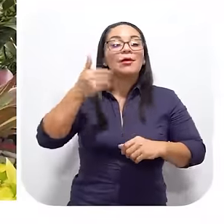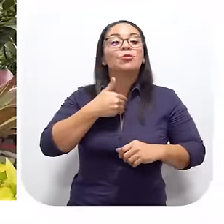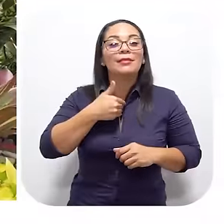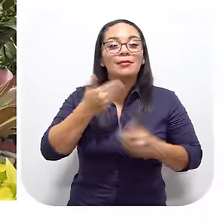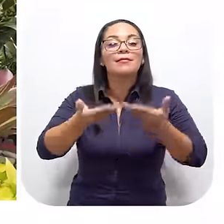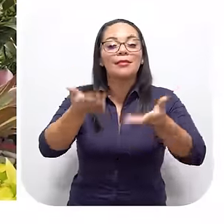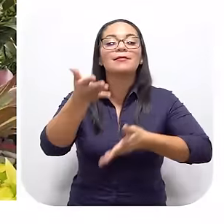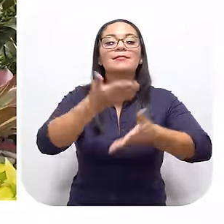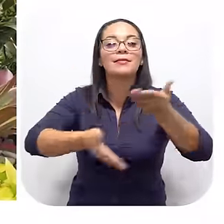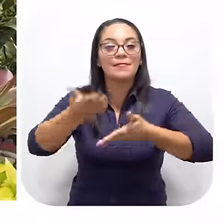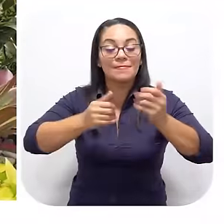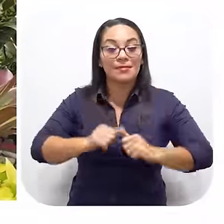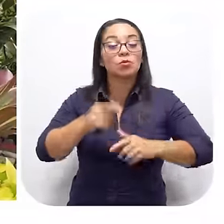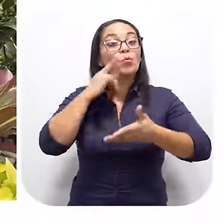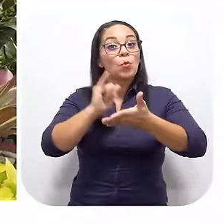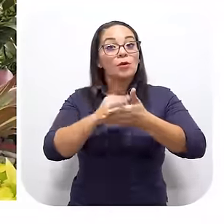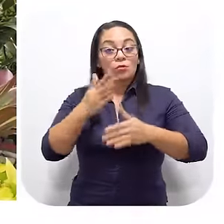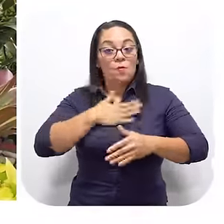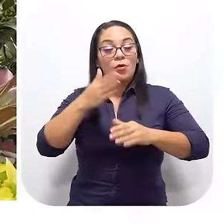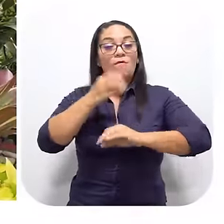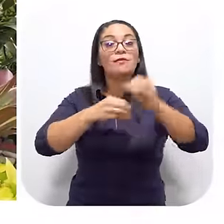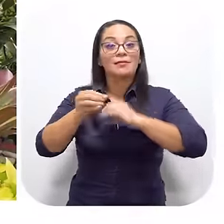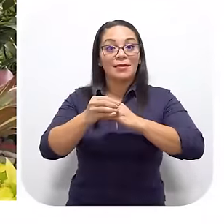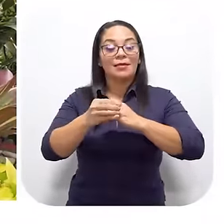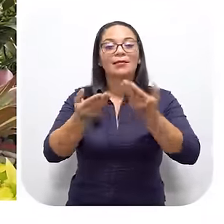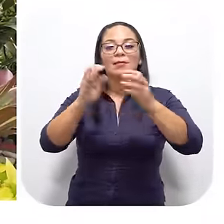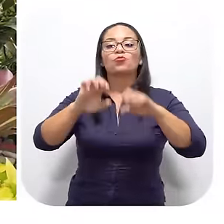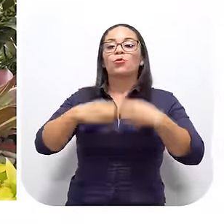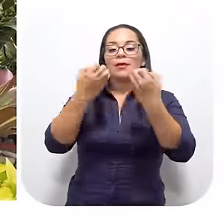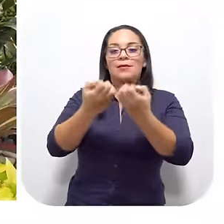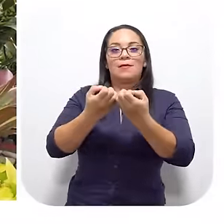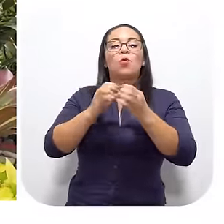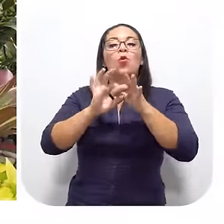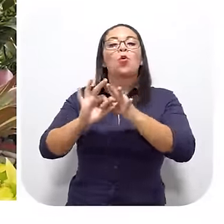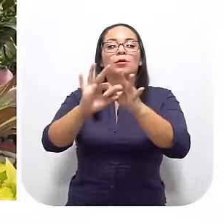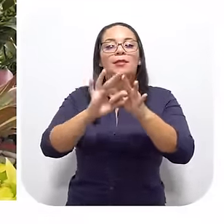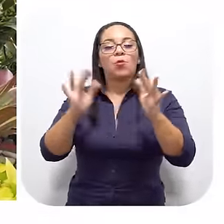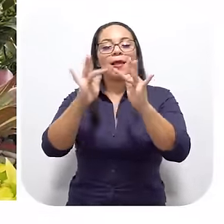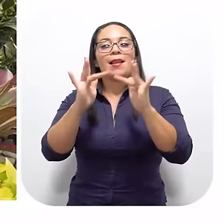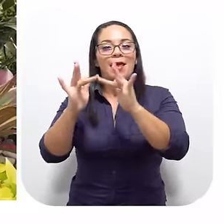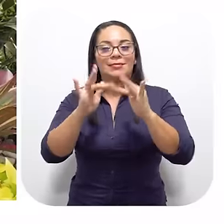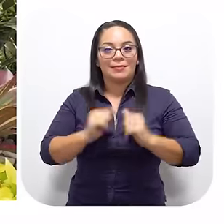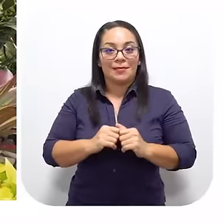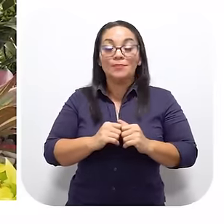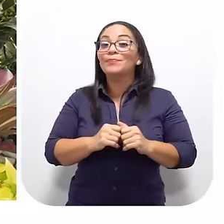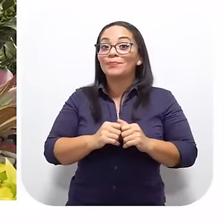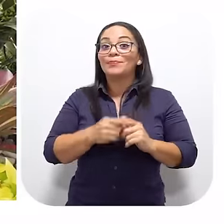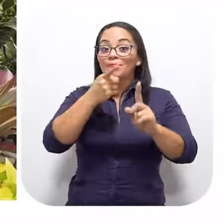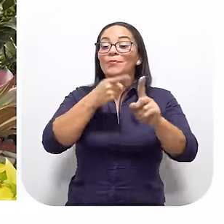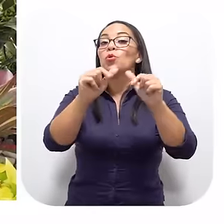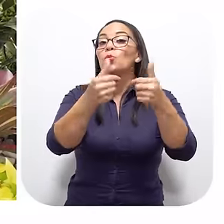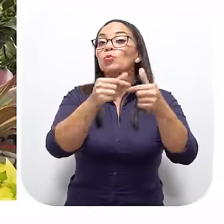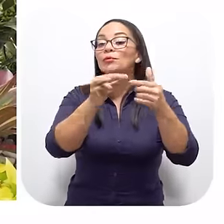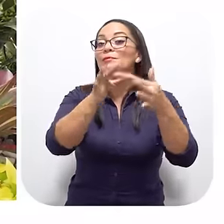Estado Estado Tiene Que dar los servicios Y por eso En mi despacho Pusimos este equipo Coordinador De enlace Para